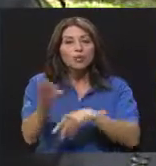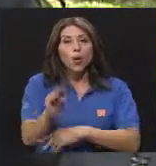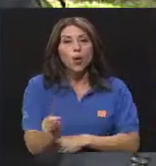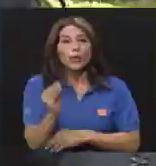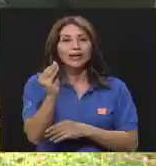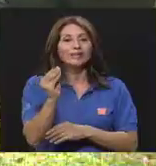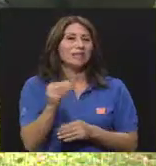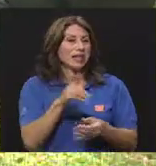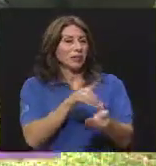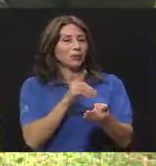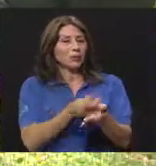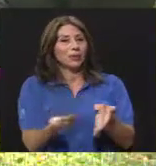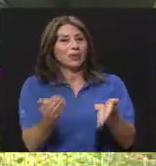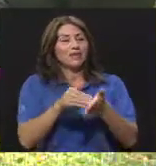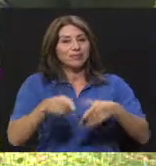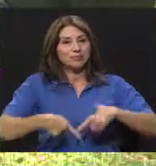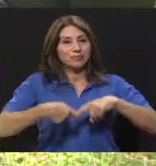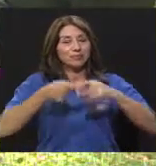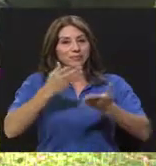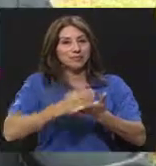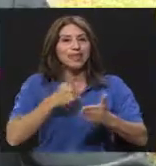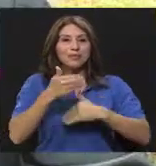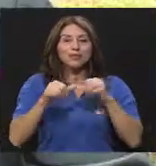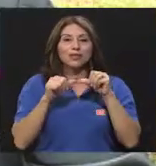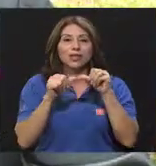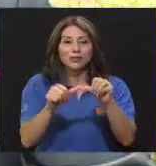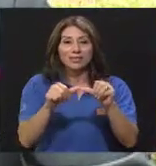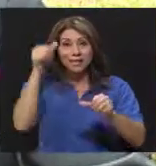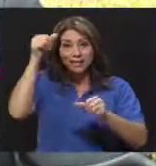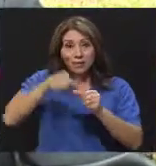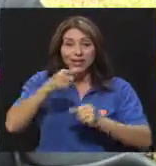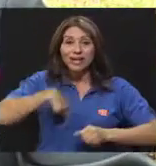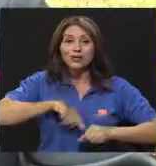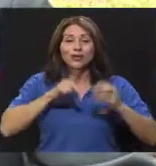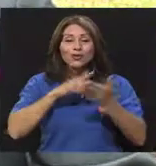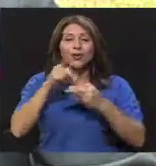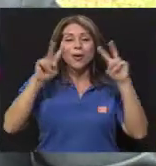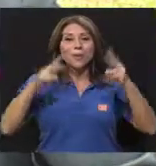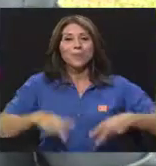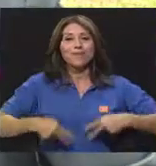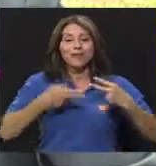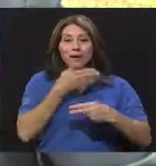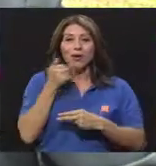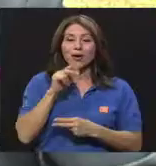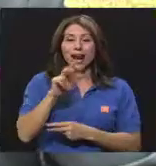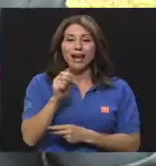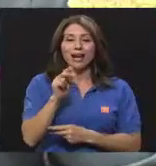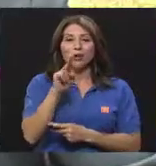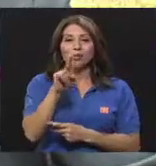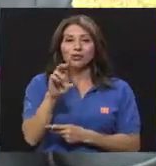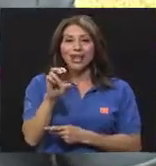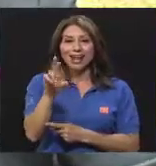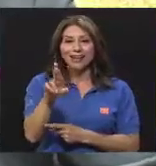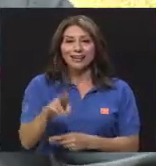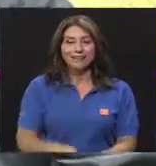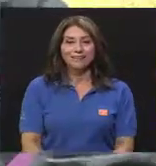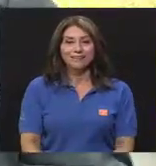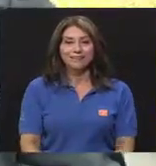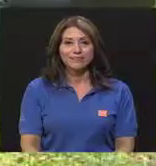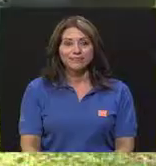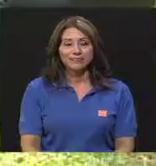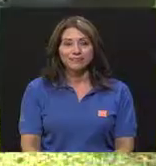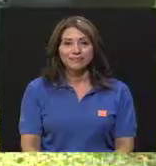Vamos a hacer otra pausa, doctor, en esta conversación y ya regresamos con más. Recuerde que somos Vivir Mejor, aquí por su canal UCR.